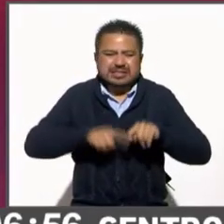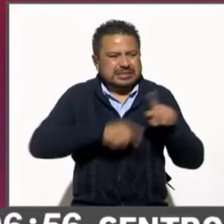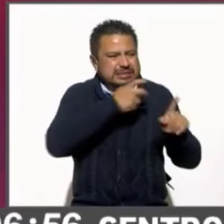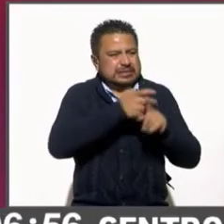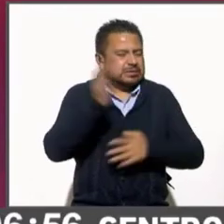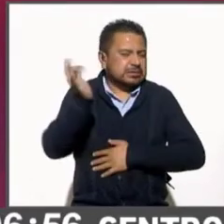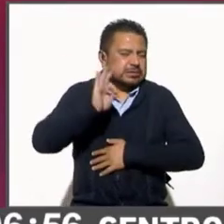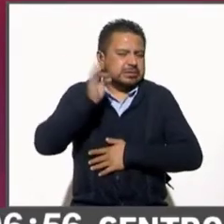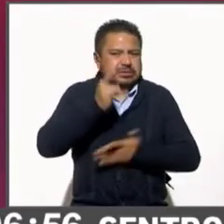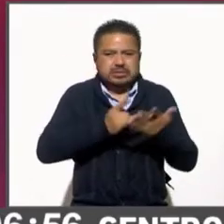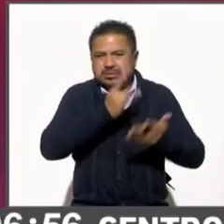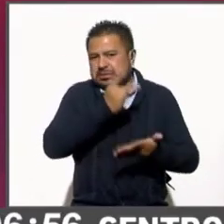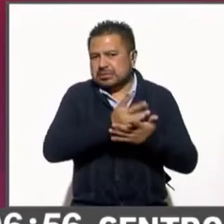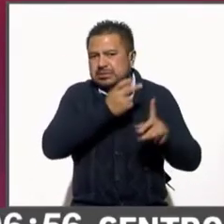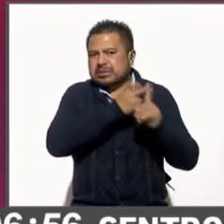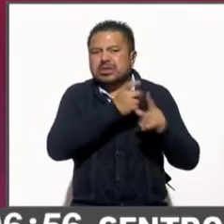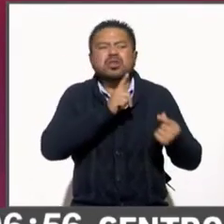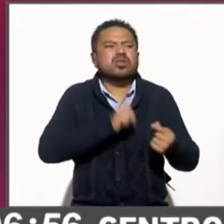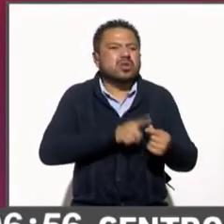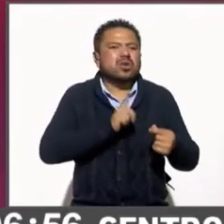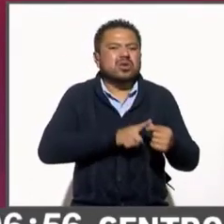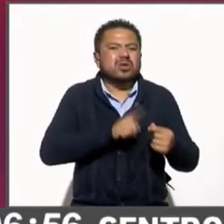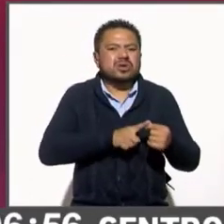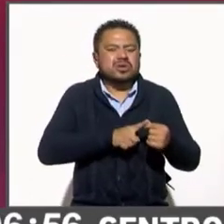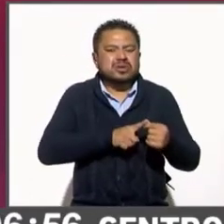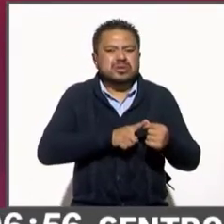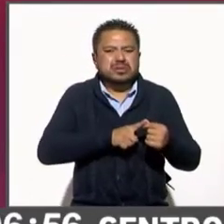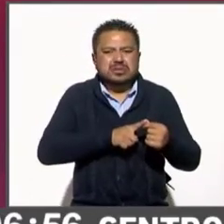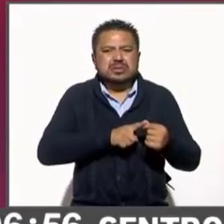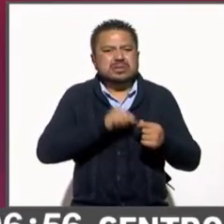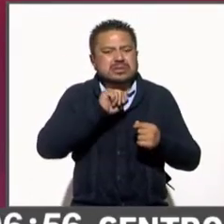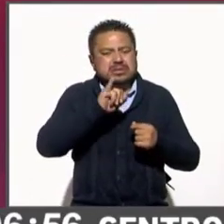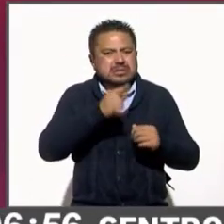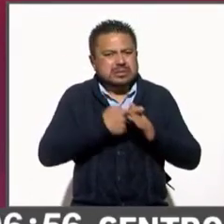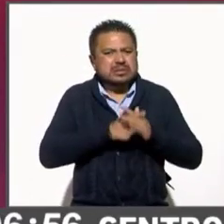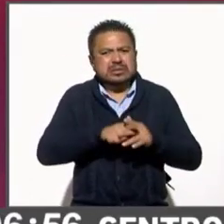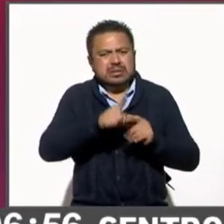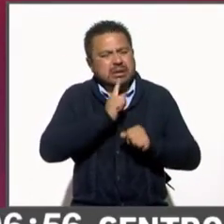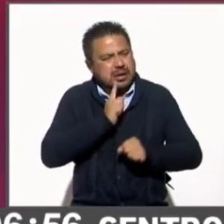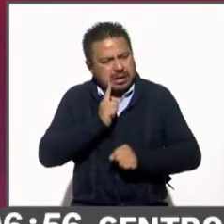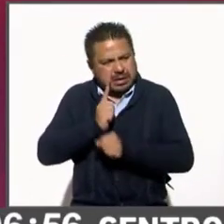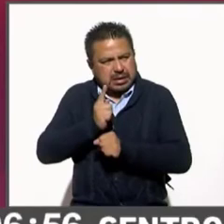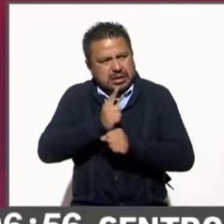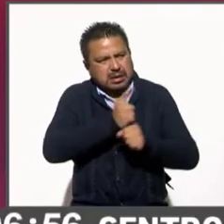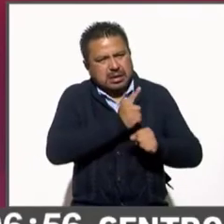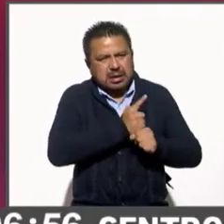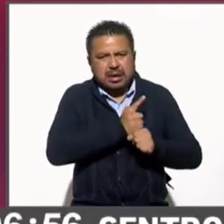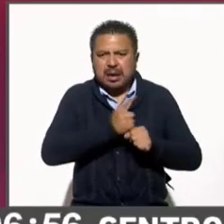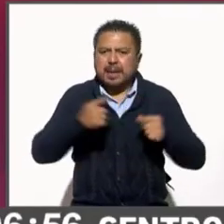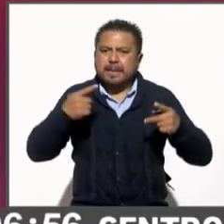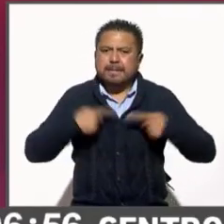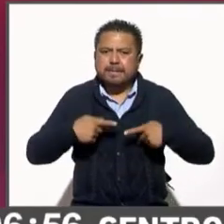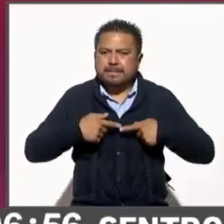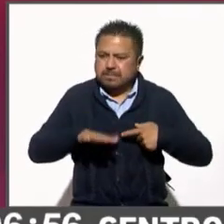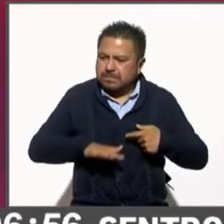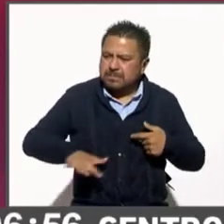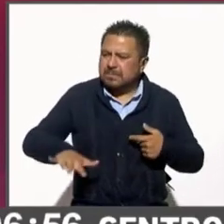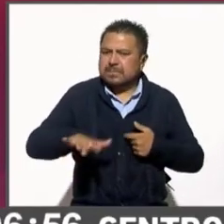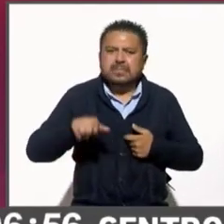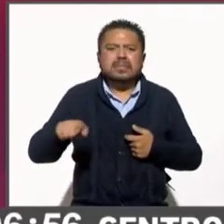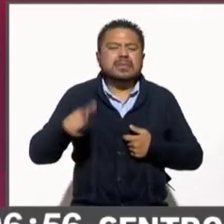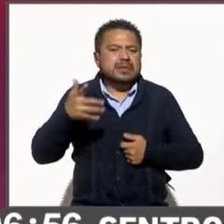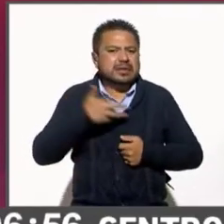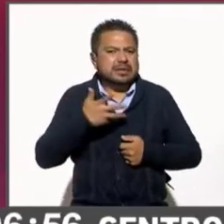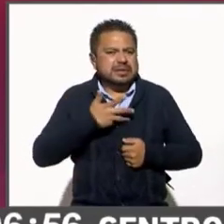rubro donde pues sí empiezas a ver que la población tiene percepciones